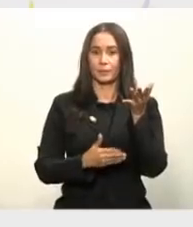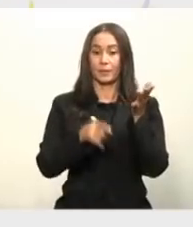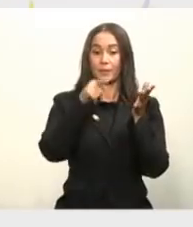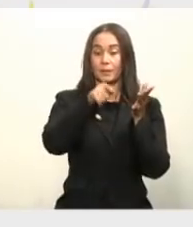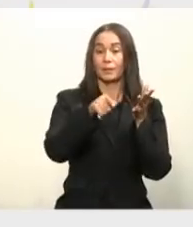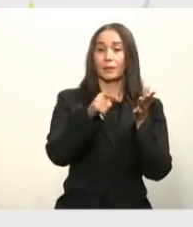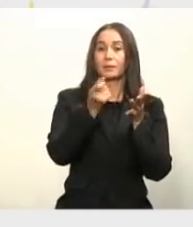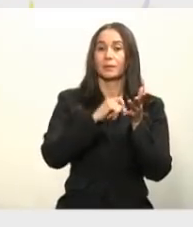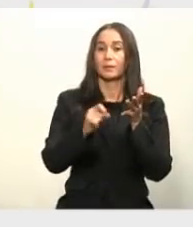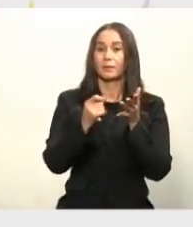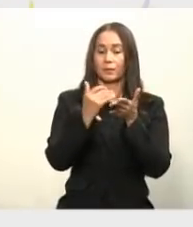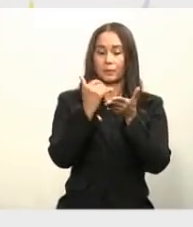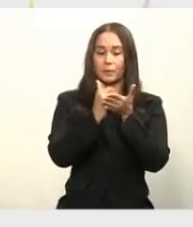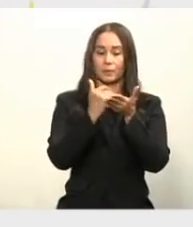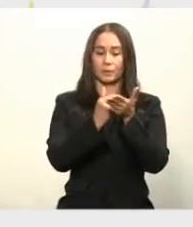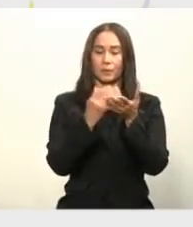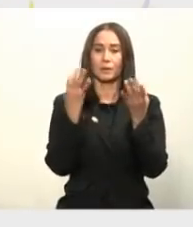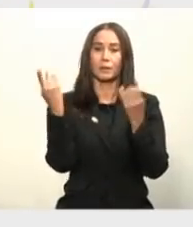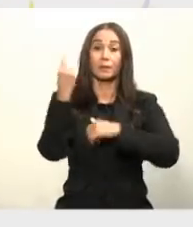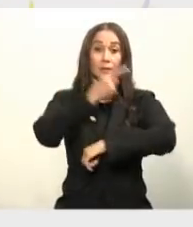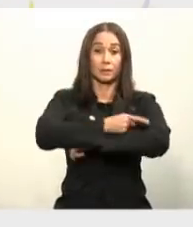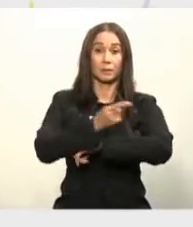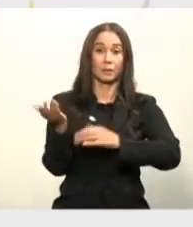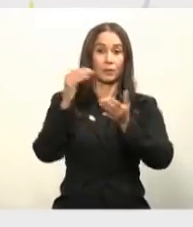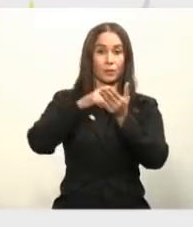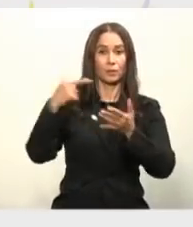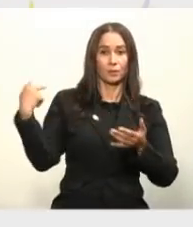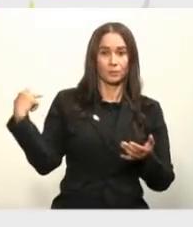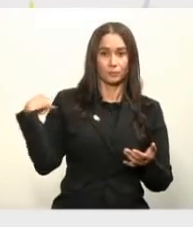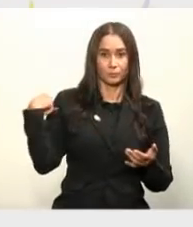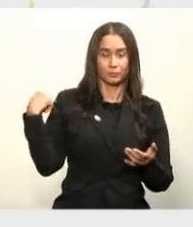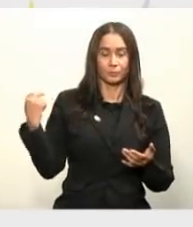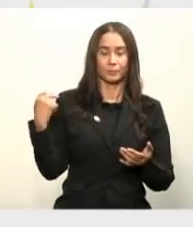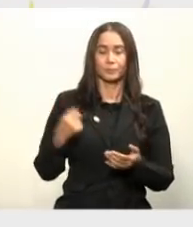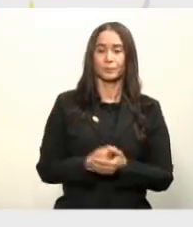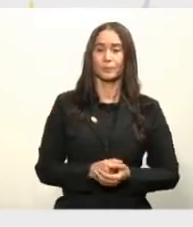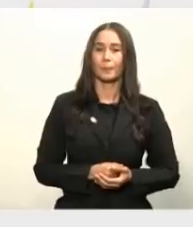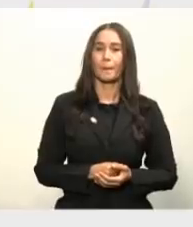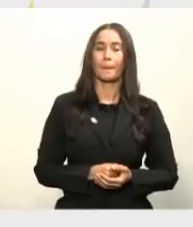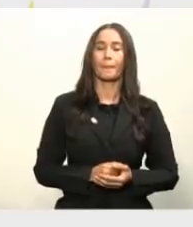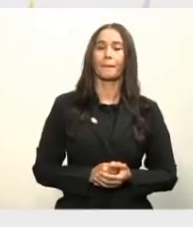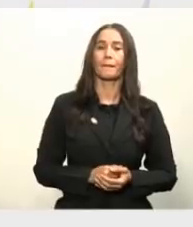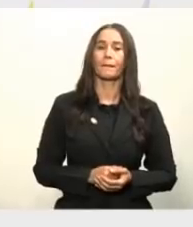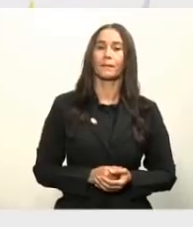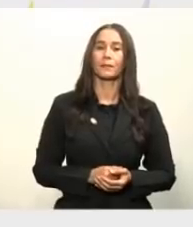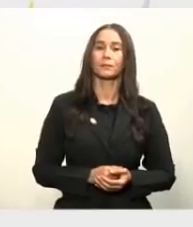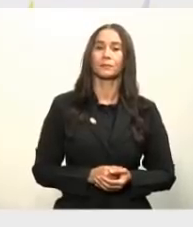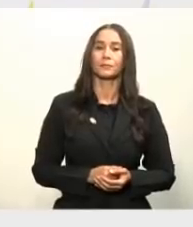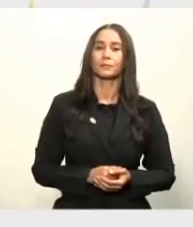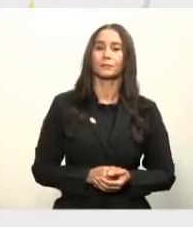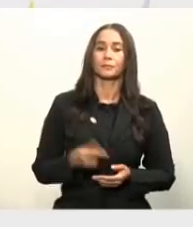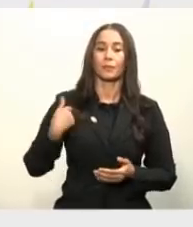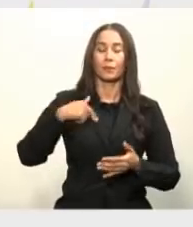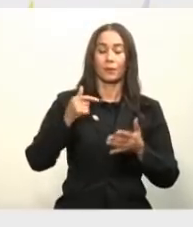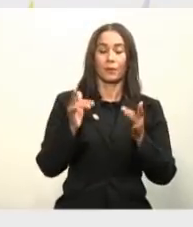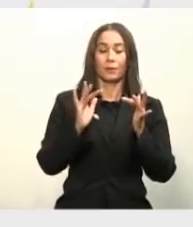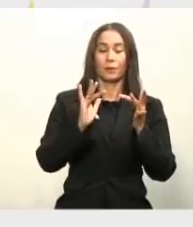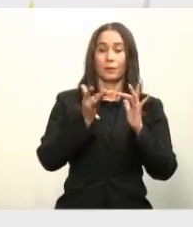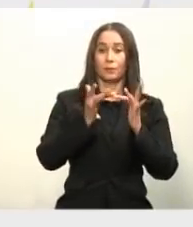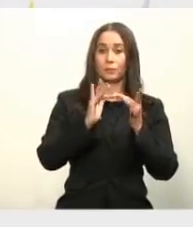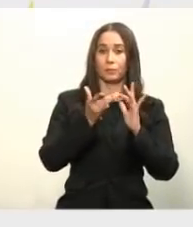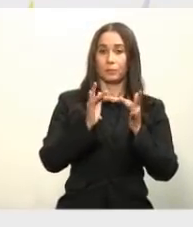manera, agendar su cita. Nosotros hemos diseñado, y ya está lista, una aplicación